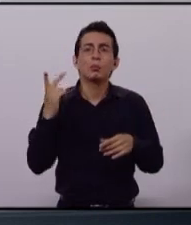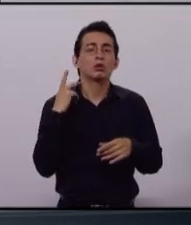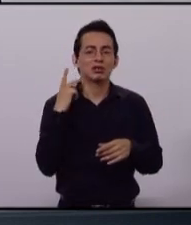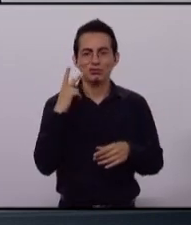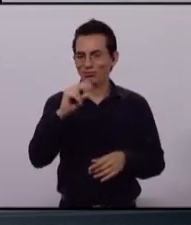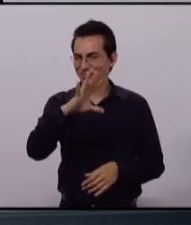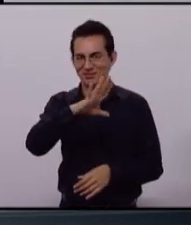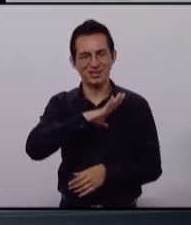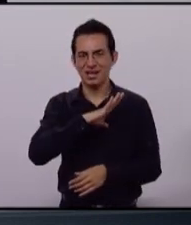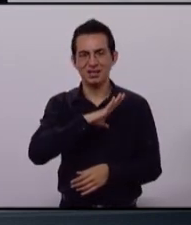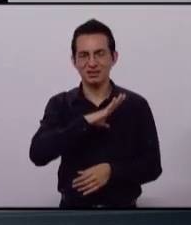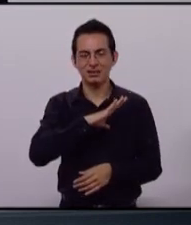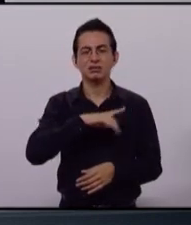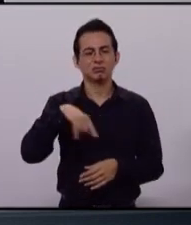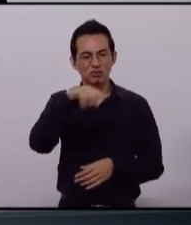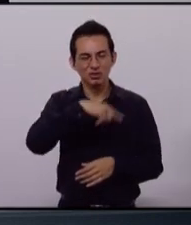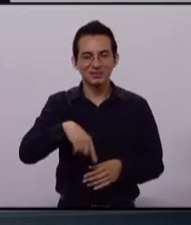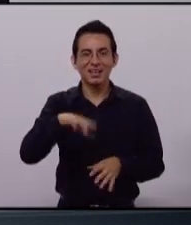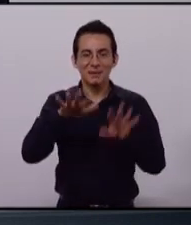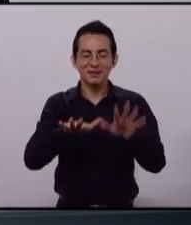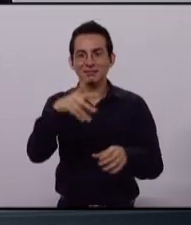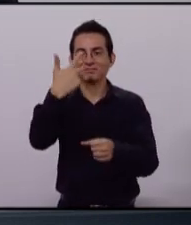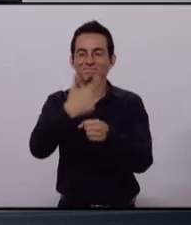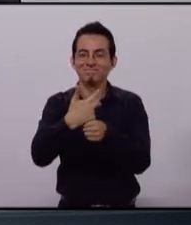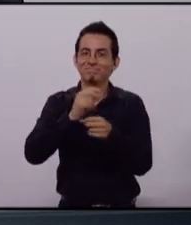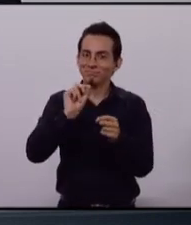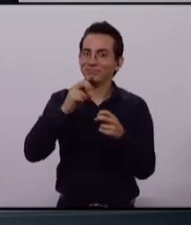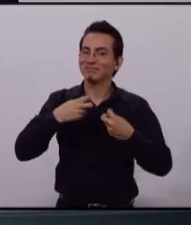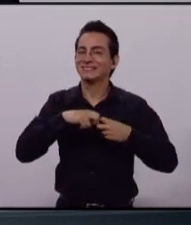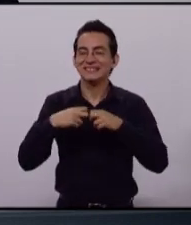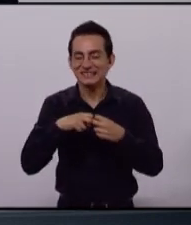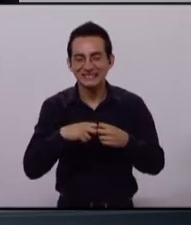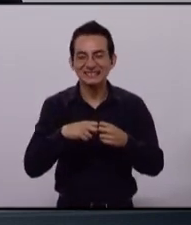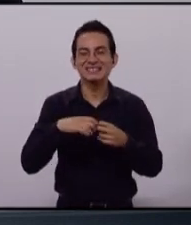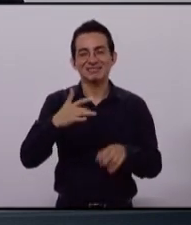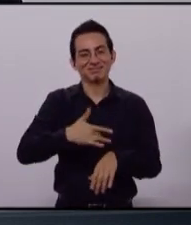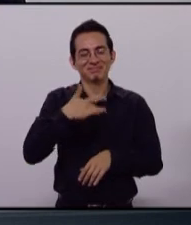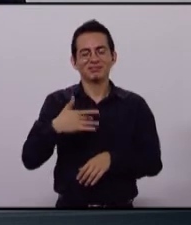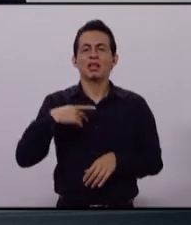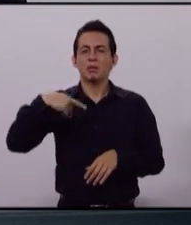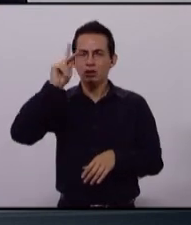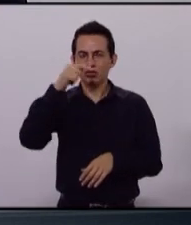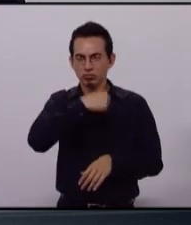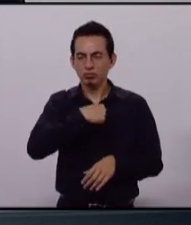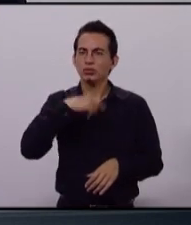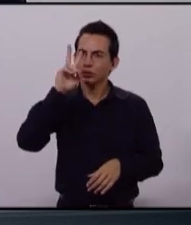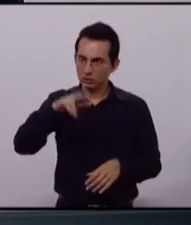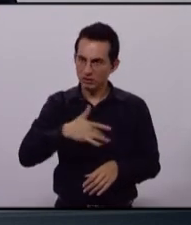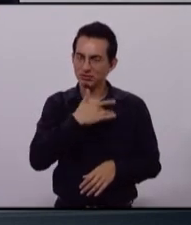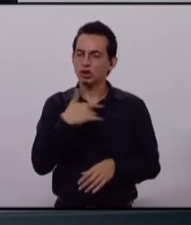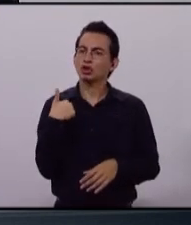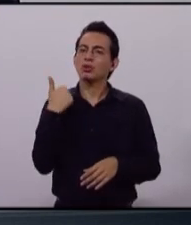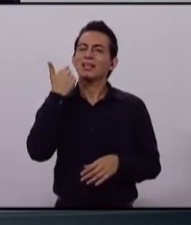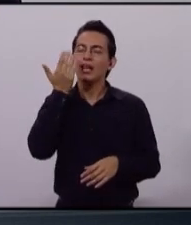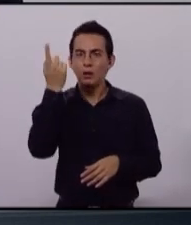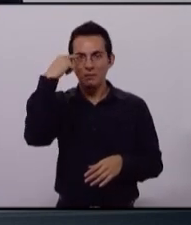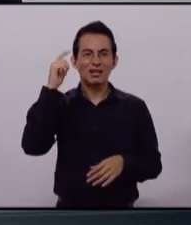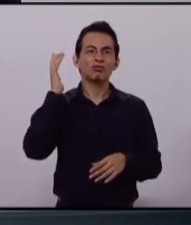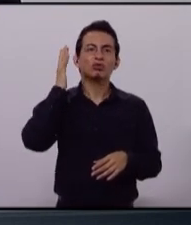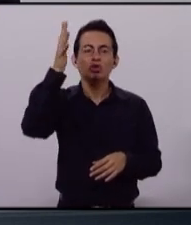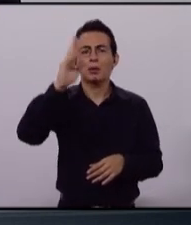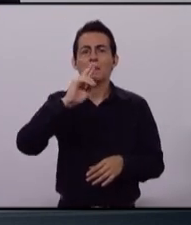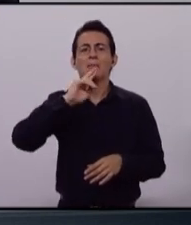nos cuesta trabajo hablar entre las cámaras, nos agarra el nerviosismo, pero sí tenemos claro, queremos un mejor Zapopan,